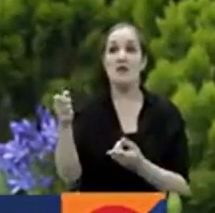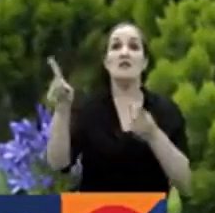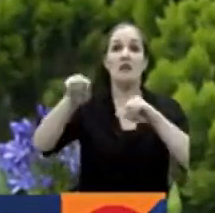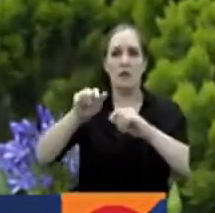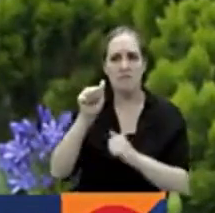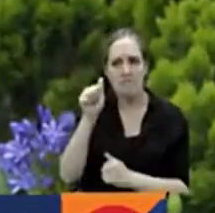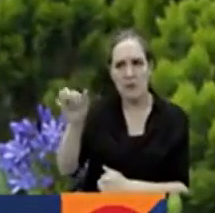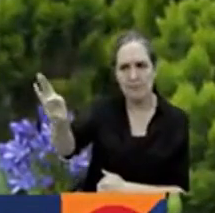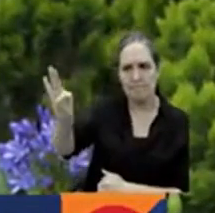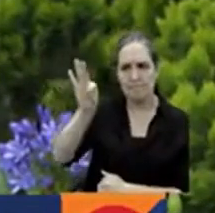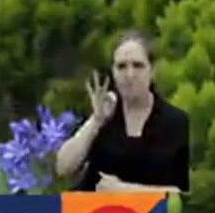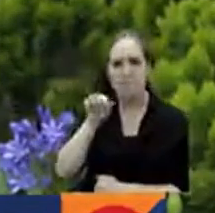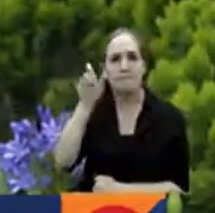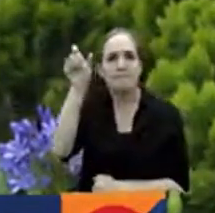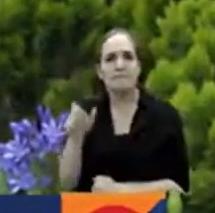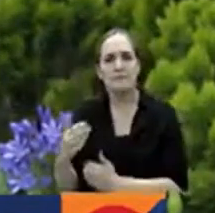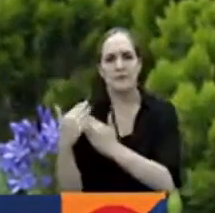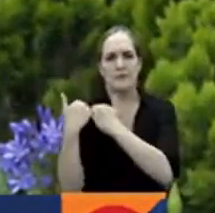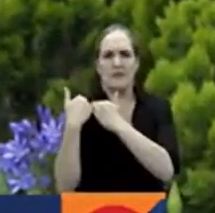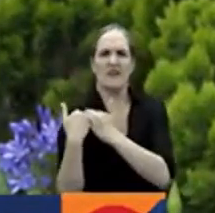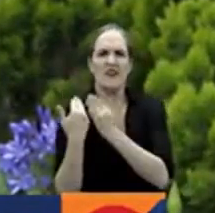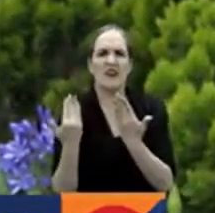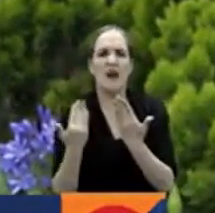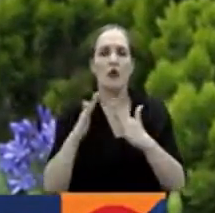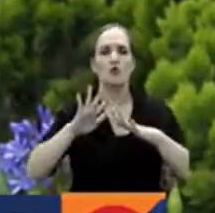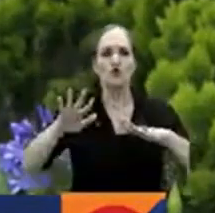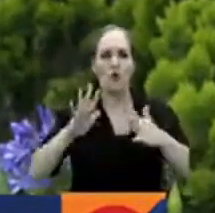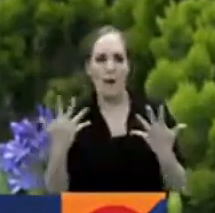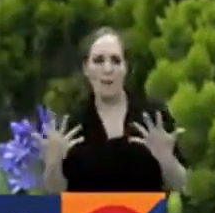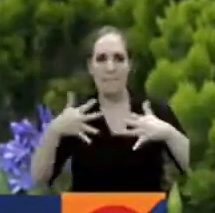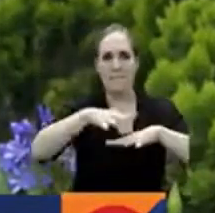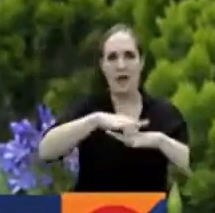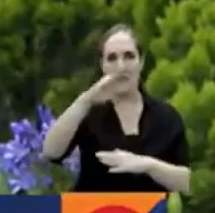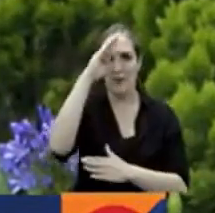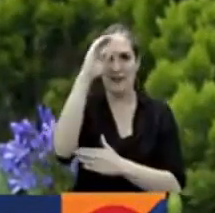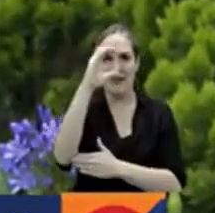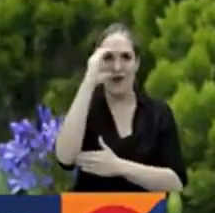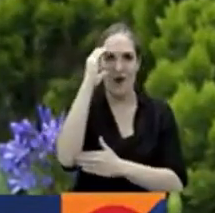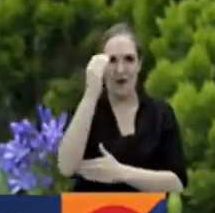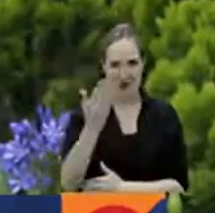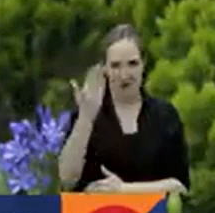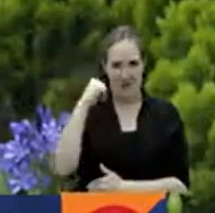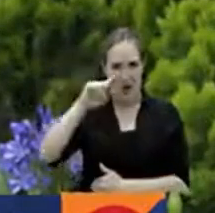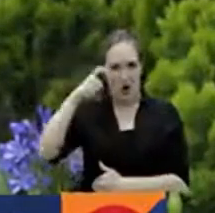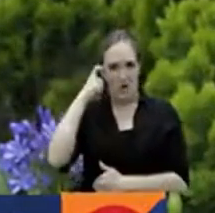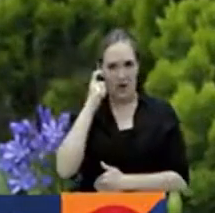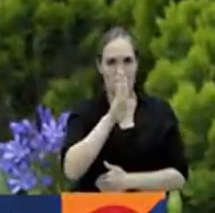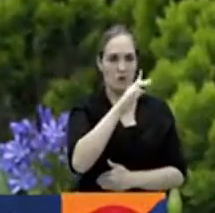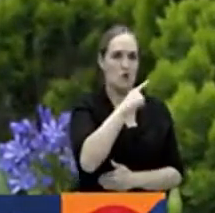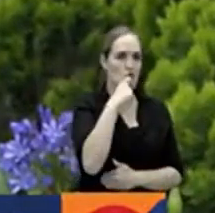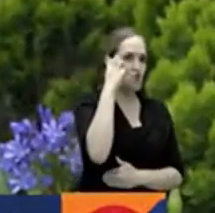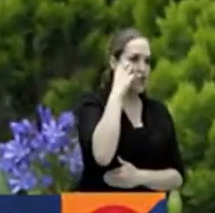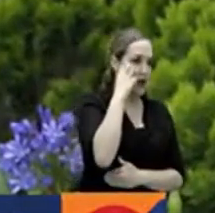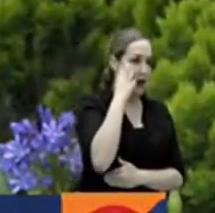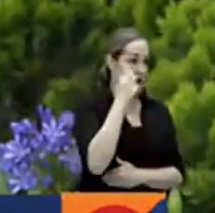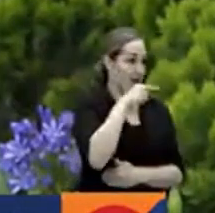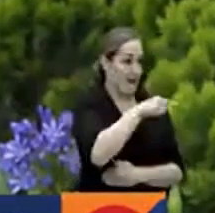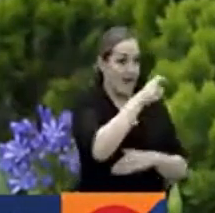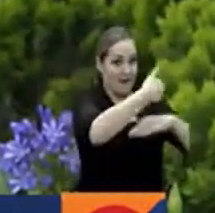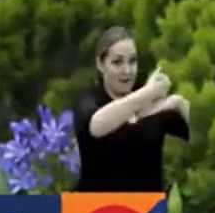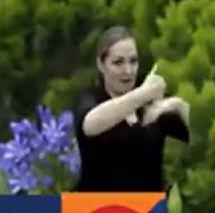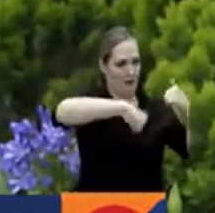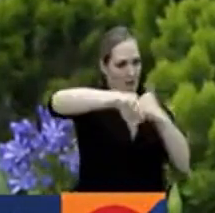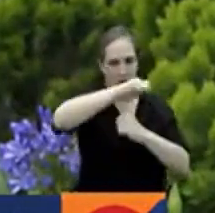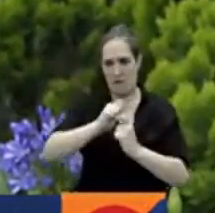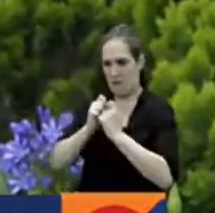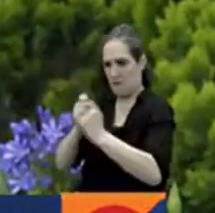él. Fue él quien estuvo al frente de hacer el empalme de la Policía Nacional con el gobierno saliente del expresidente Iván